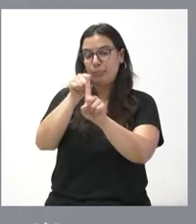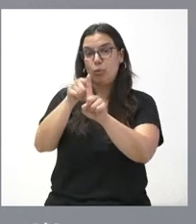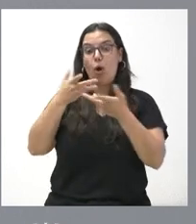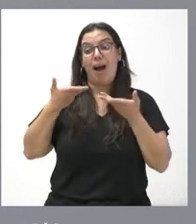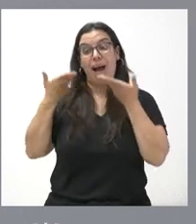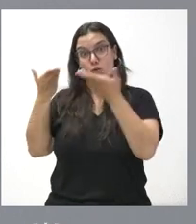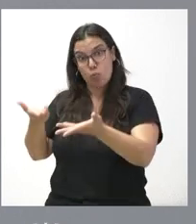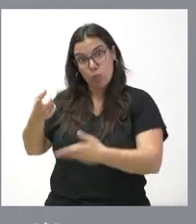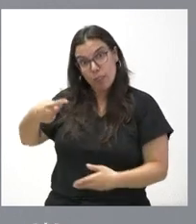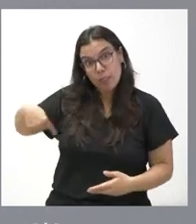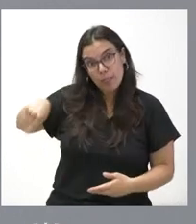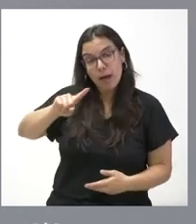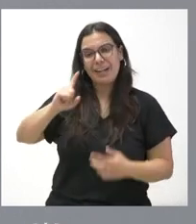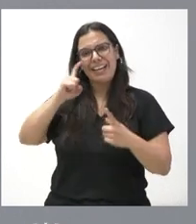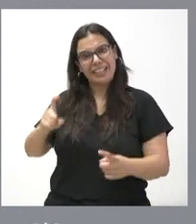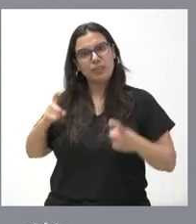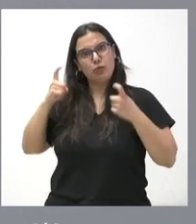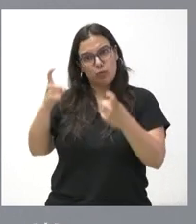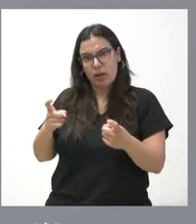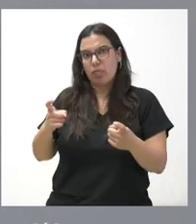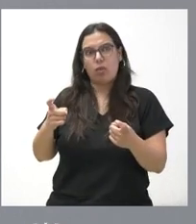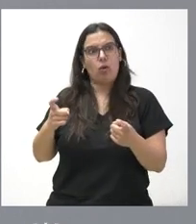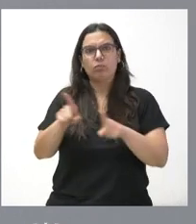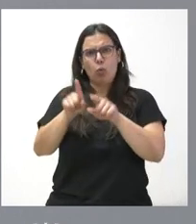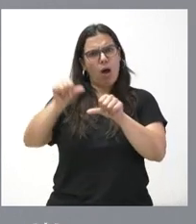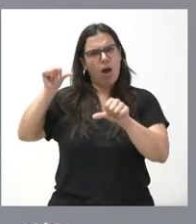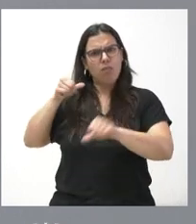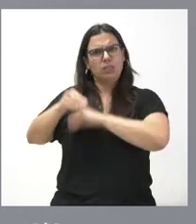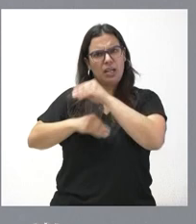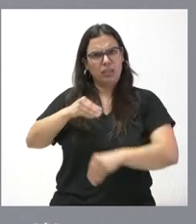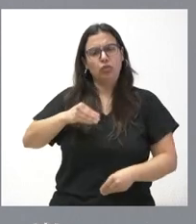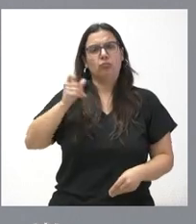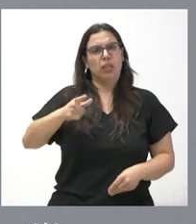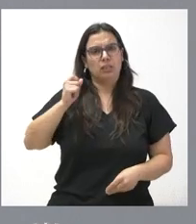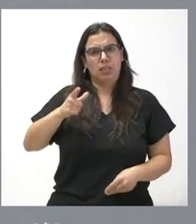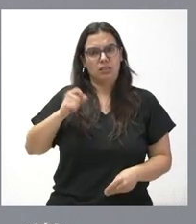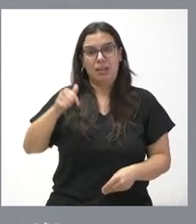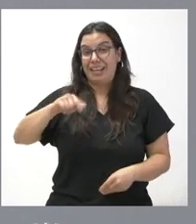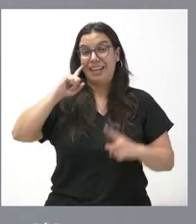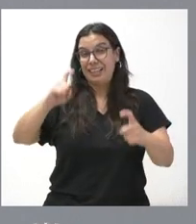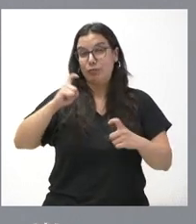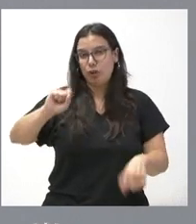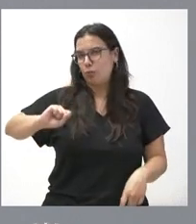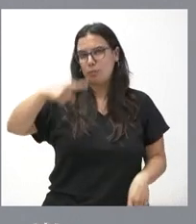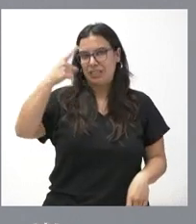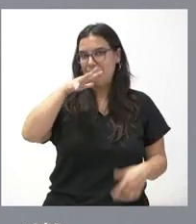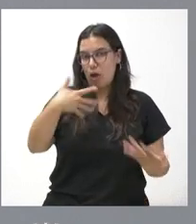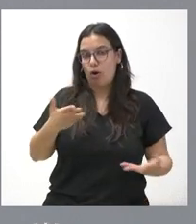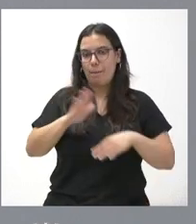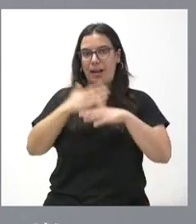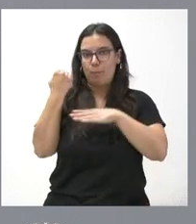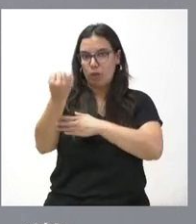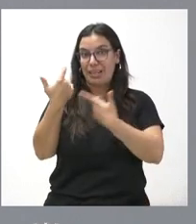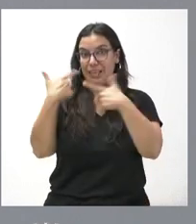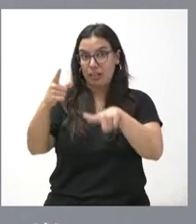a los agricultores, que hagamos un esfuerzo como no hemos hecho en otras ocasiones, el más importante que hemos hecho nunca en Castilla y León, en favor de ese sector. Y